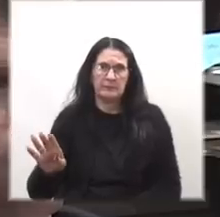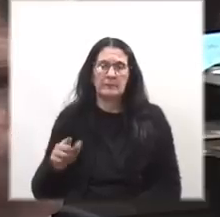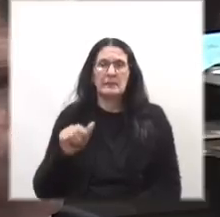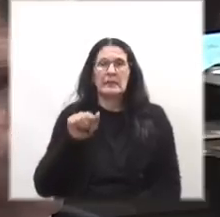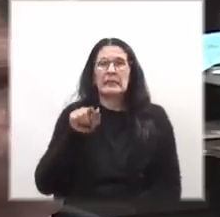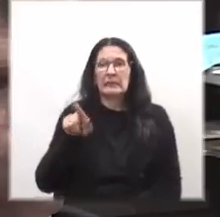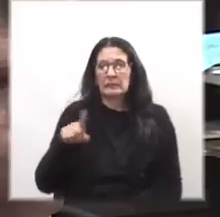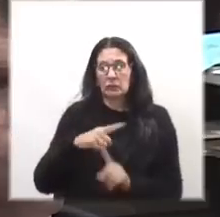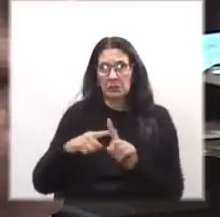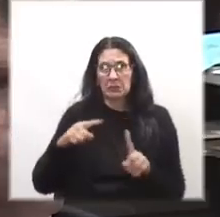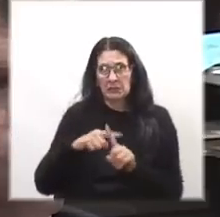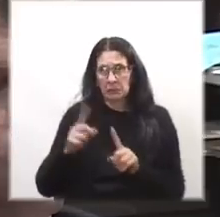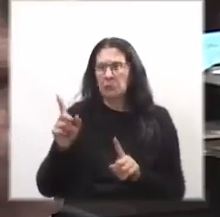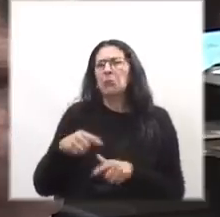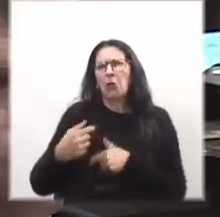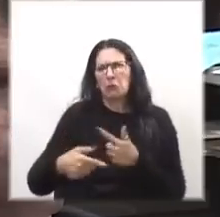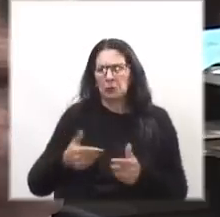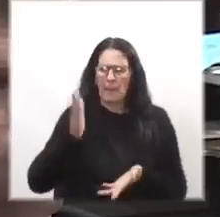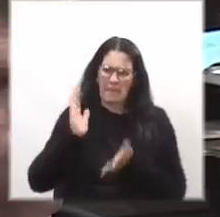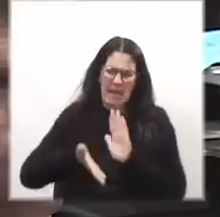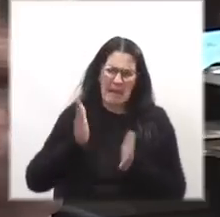Esos tíos la siguieron torturando.